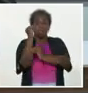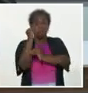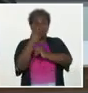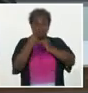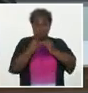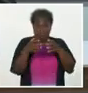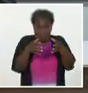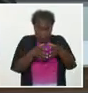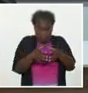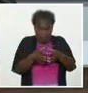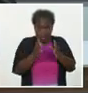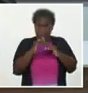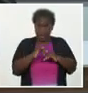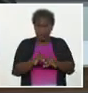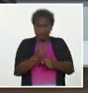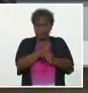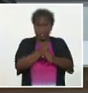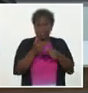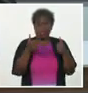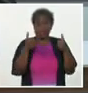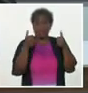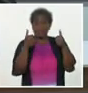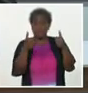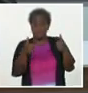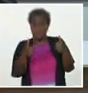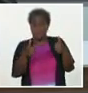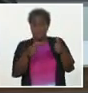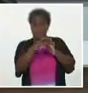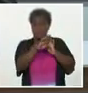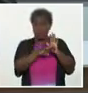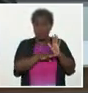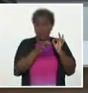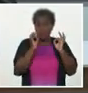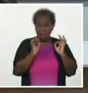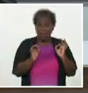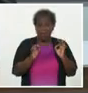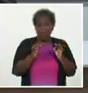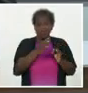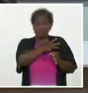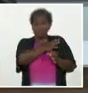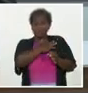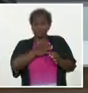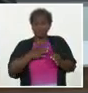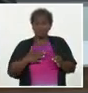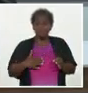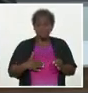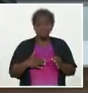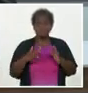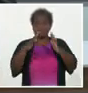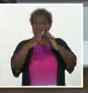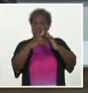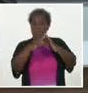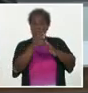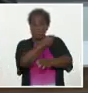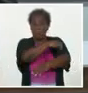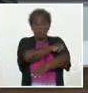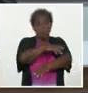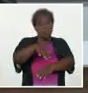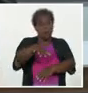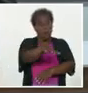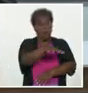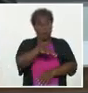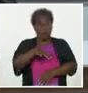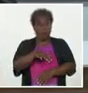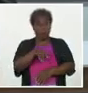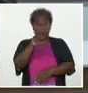que no se está explotando en un programa tan sensible como este de los asuntos de la vivienda, esto ya